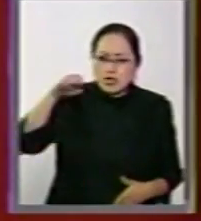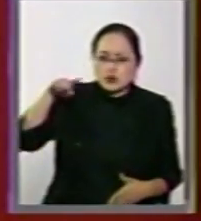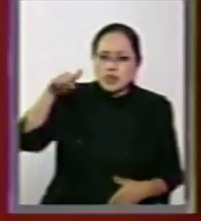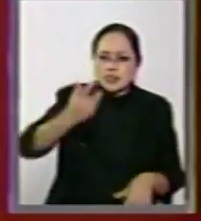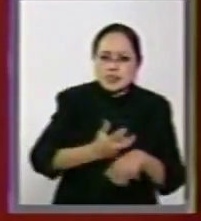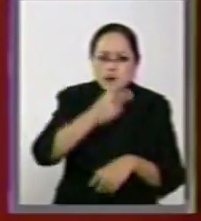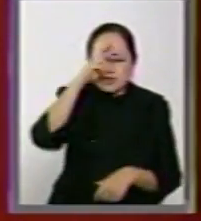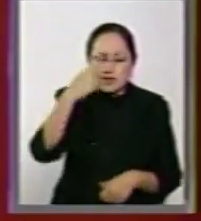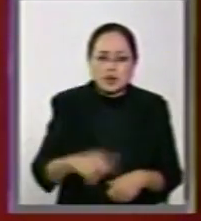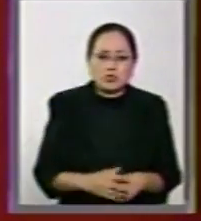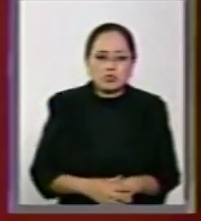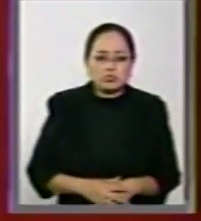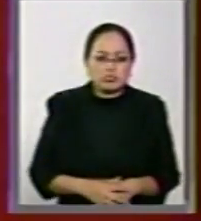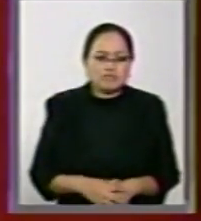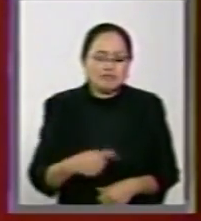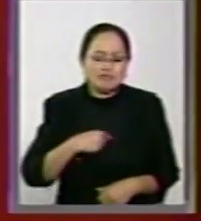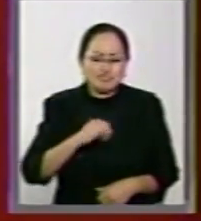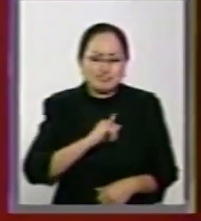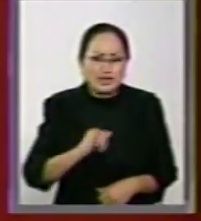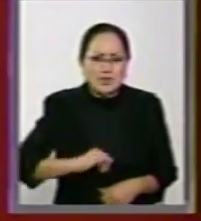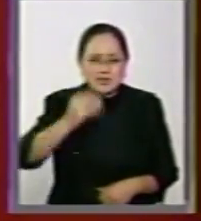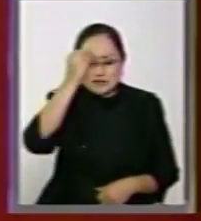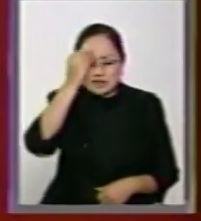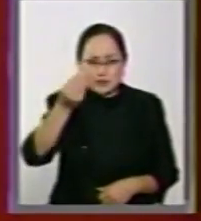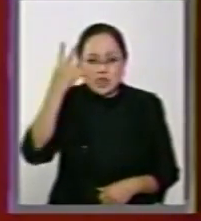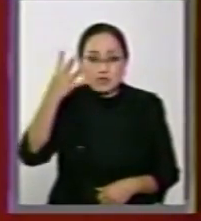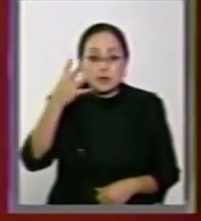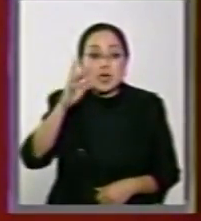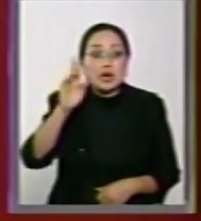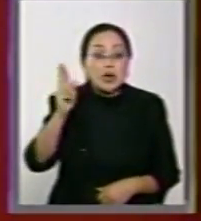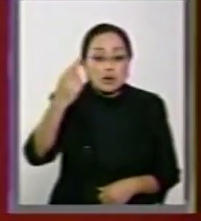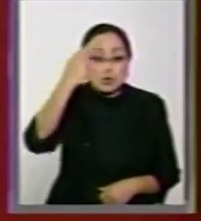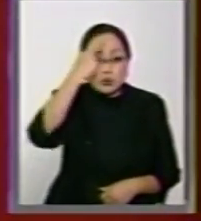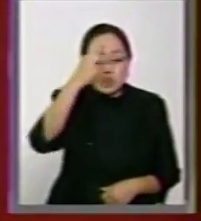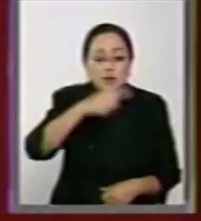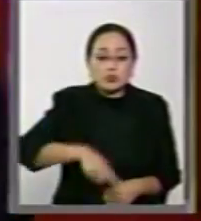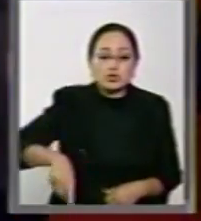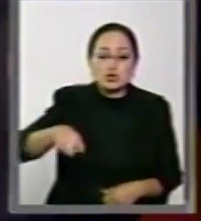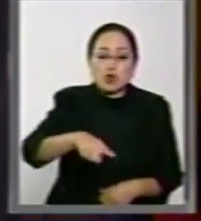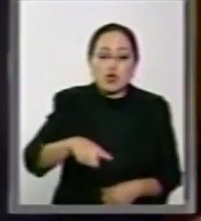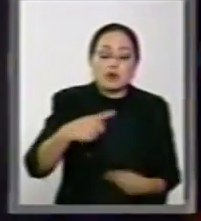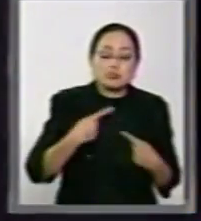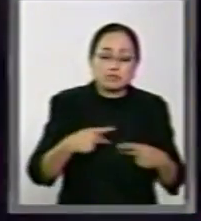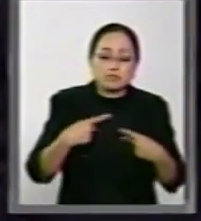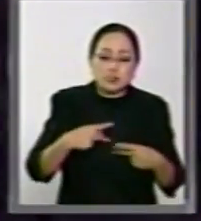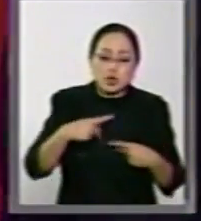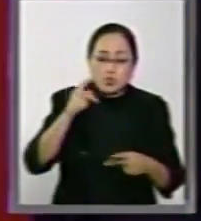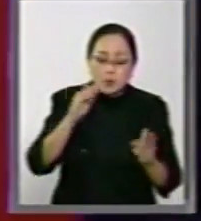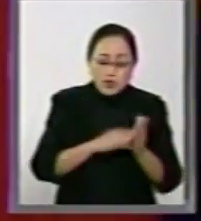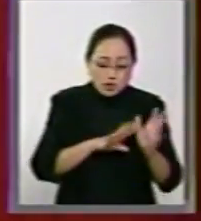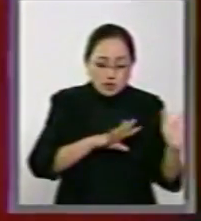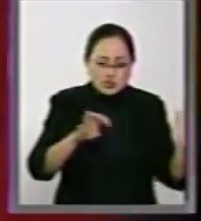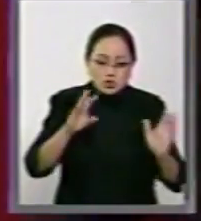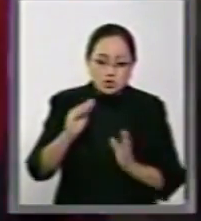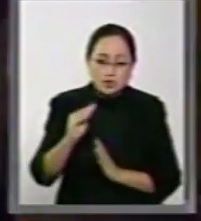¿Cómo olvidar, y hay que recordarle a la ciudadanía, que desde 1997,